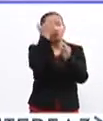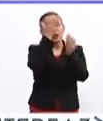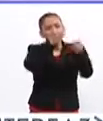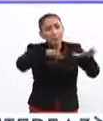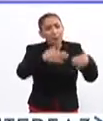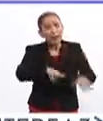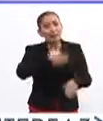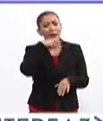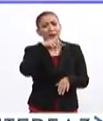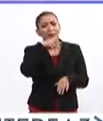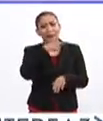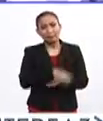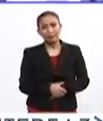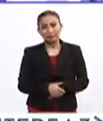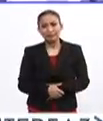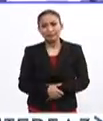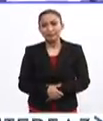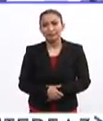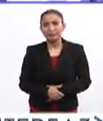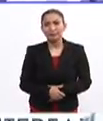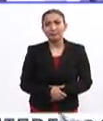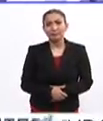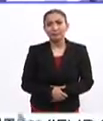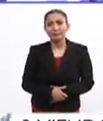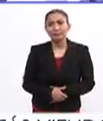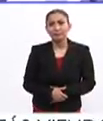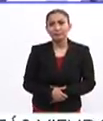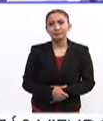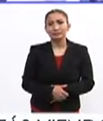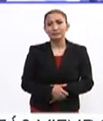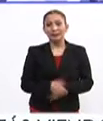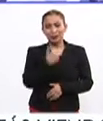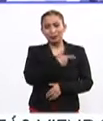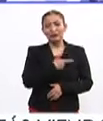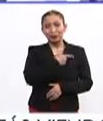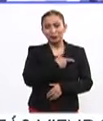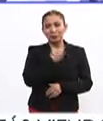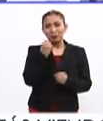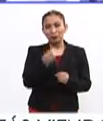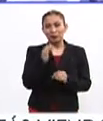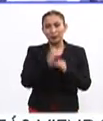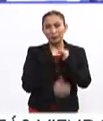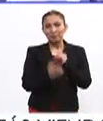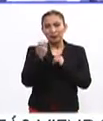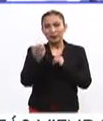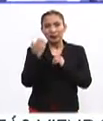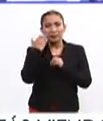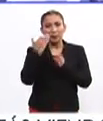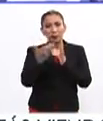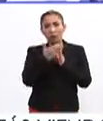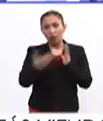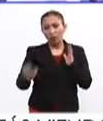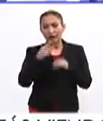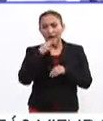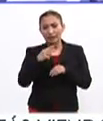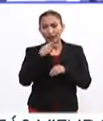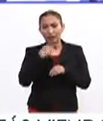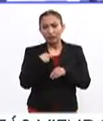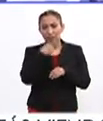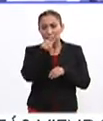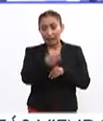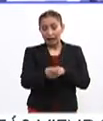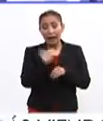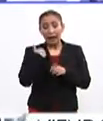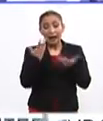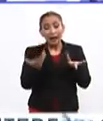bonanza de la época navideña. Me encanta cómo cierras esto de la época navideña. Y yo digo,